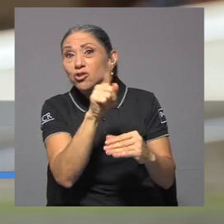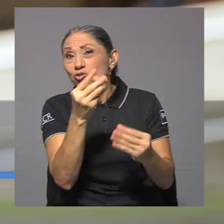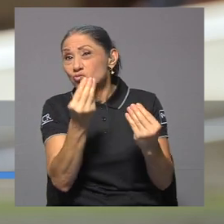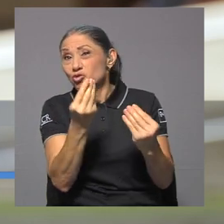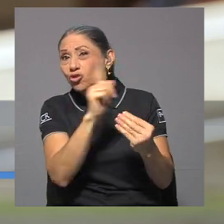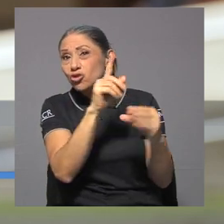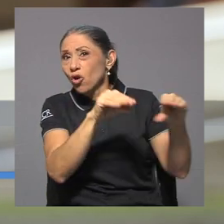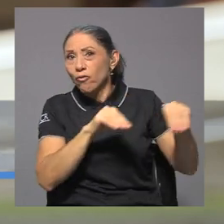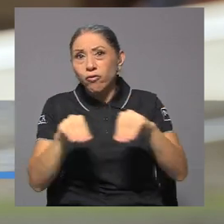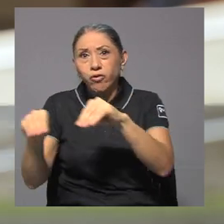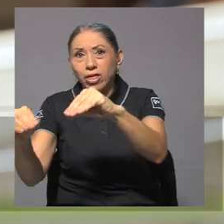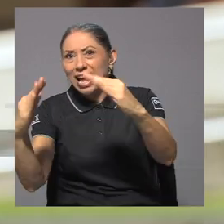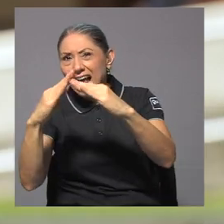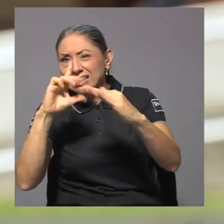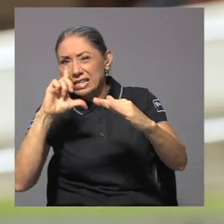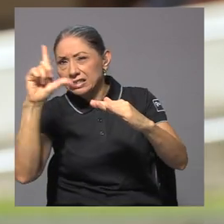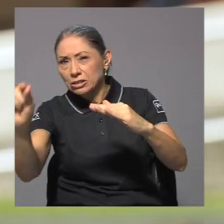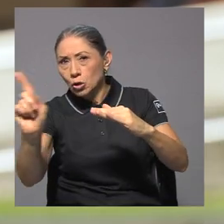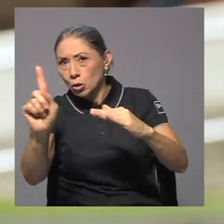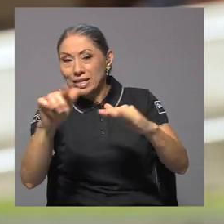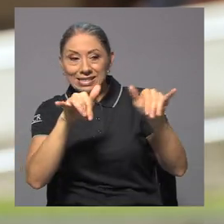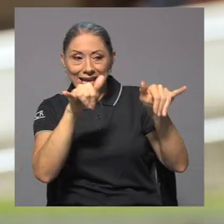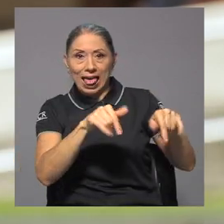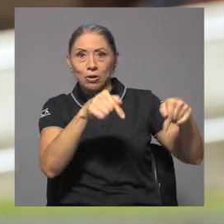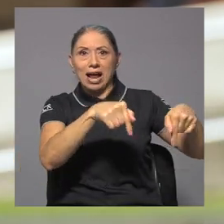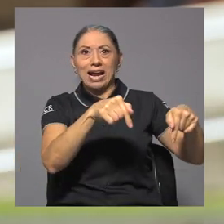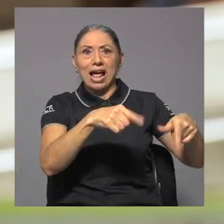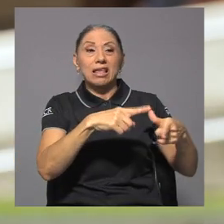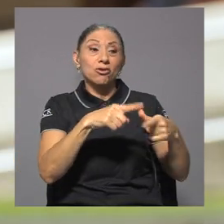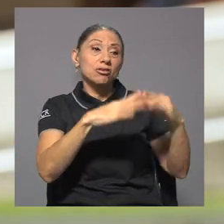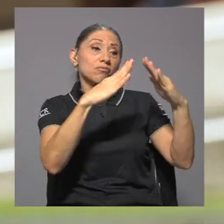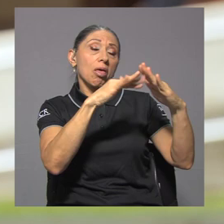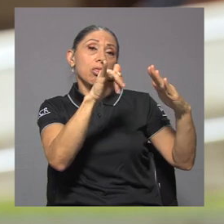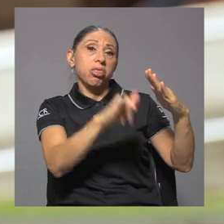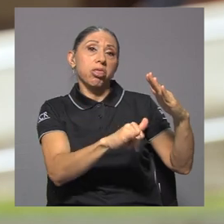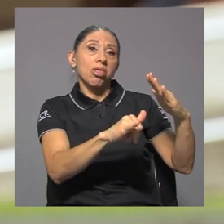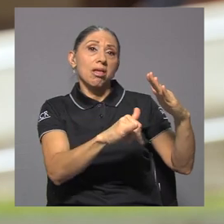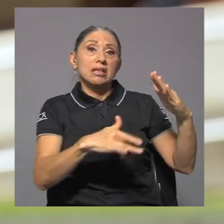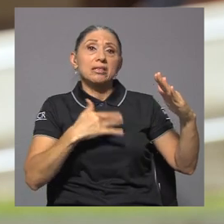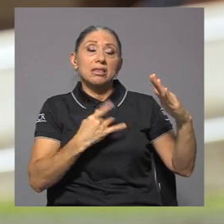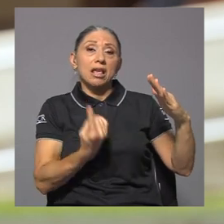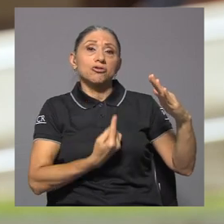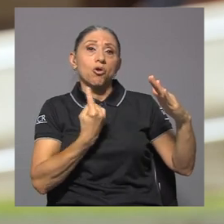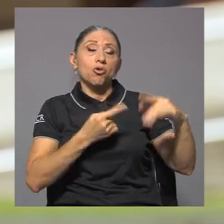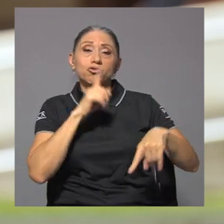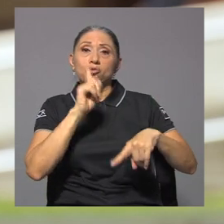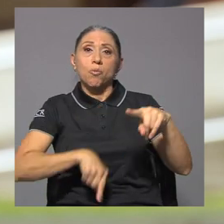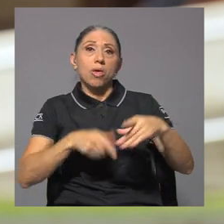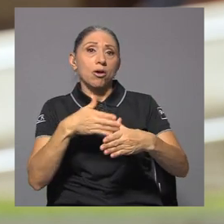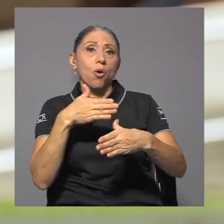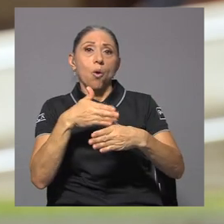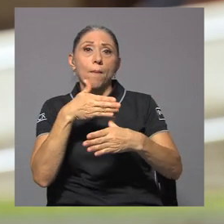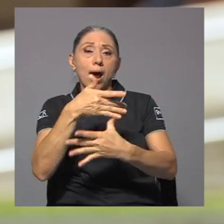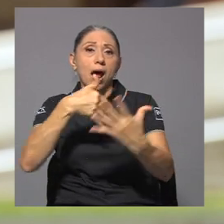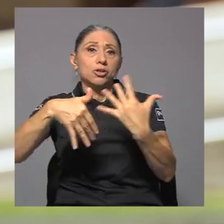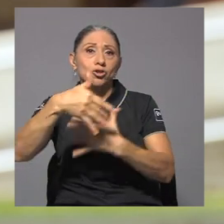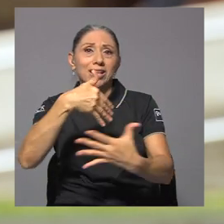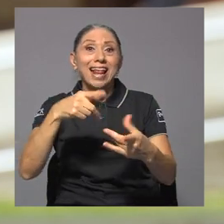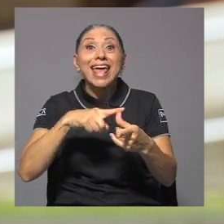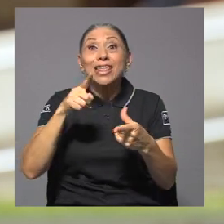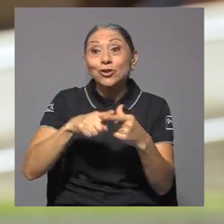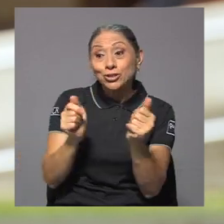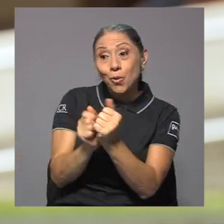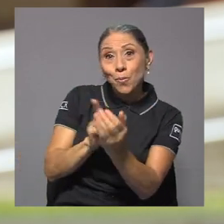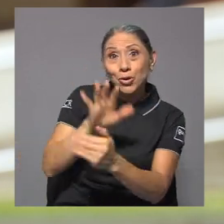residen y se sentían muy solos porque no podían compartir ni socializar con nadie. Entonces, los proyectos les permitieron